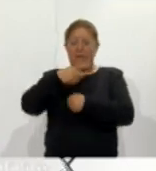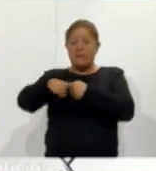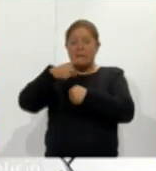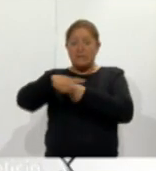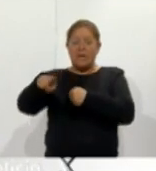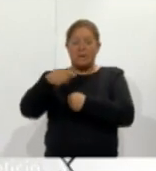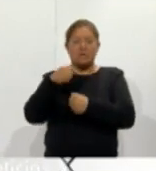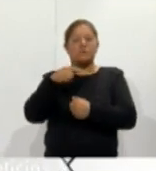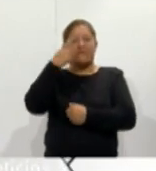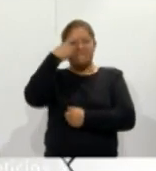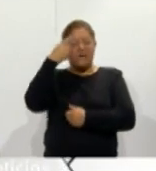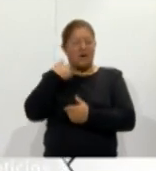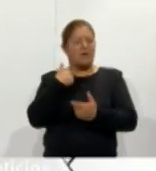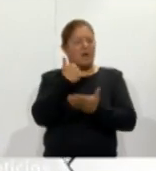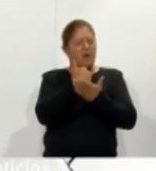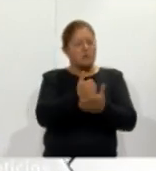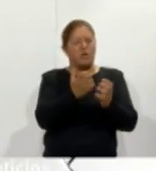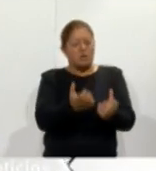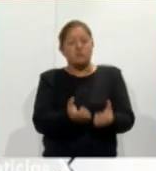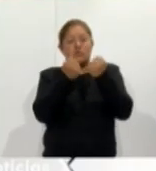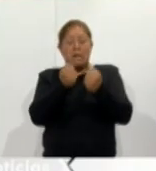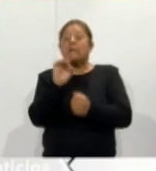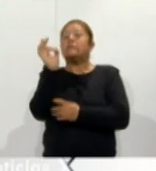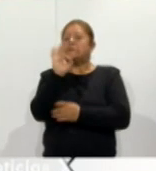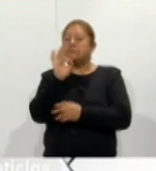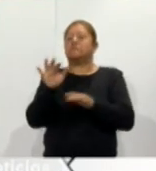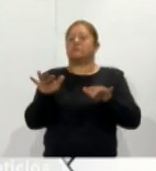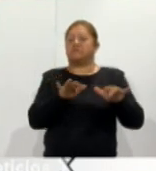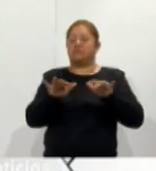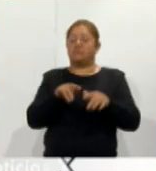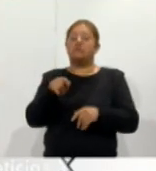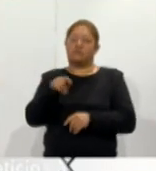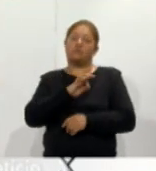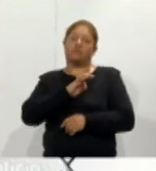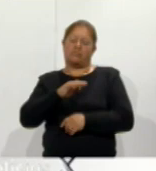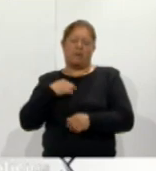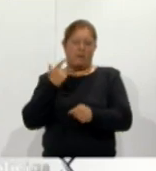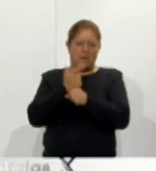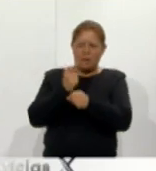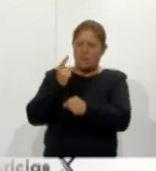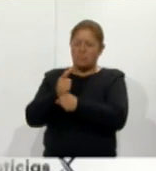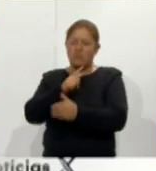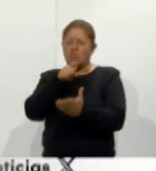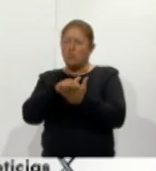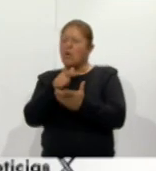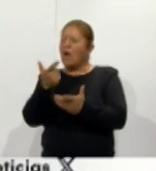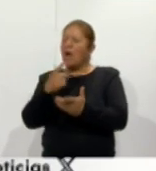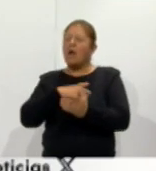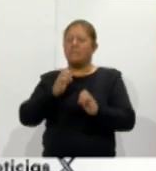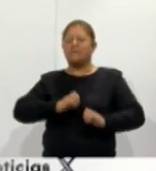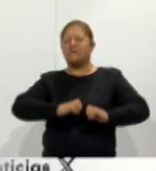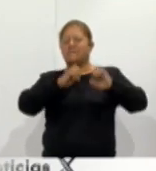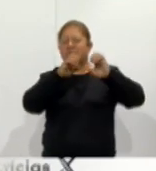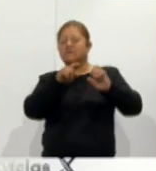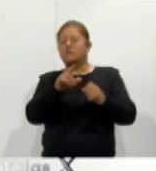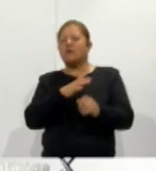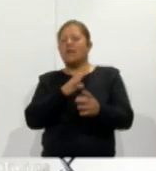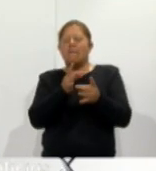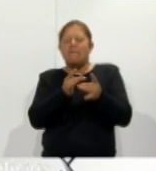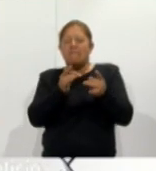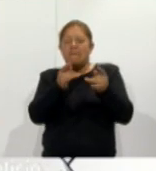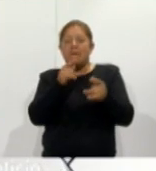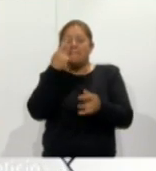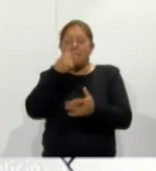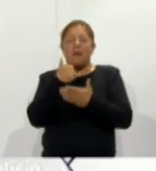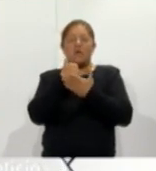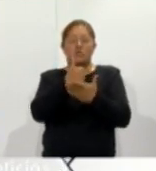facilitar las operaciones de rescate en caso de seísmo Esto permitiría identificar las partes más críticas de los edificios de cara a la gestión de los equipos de